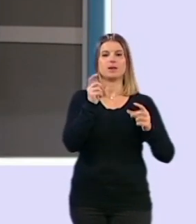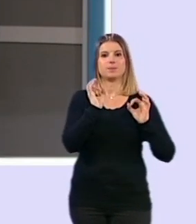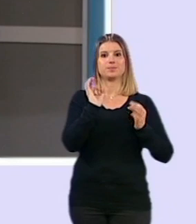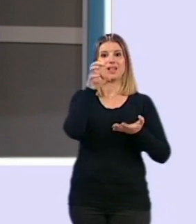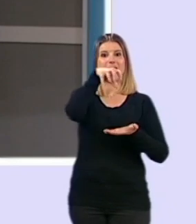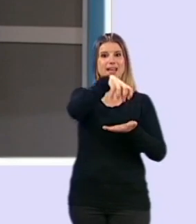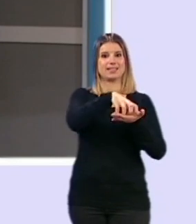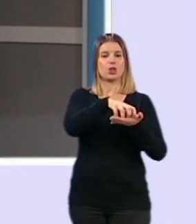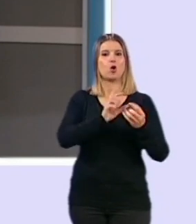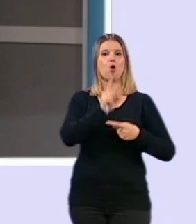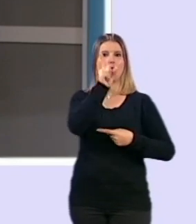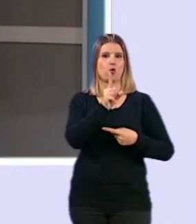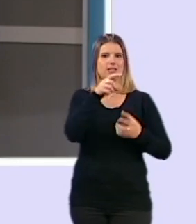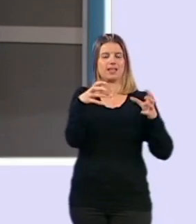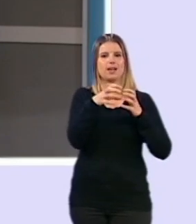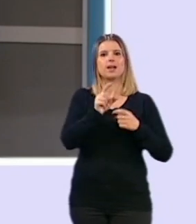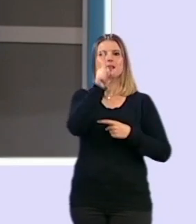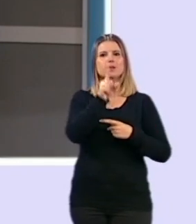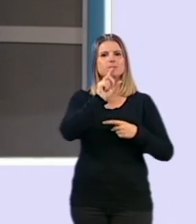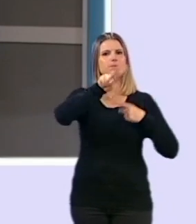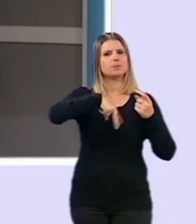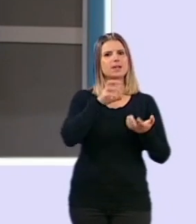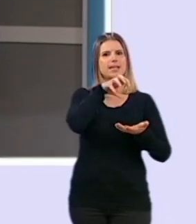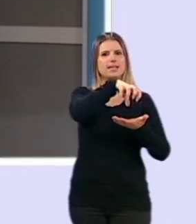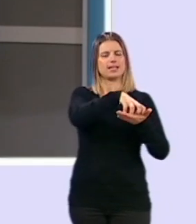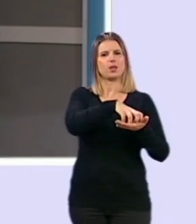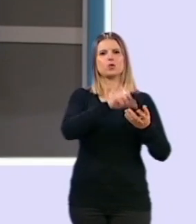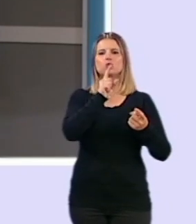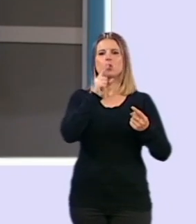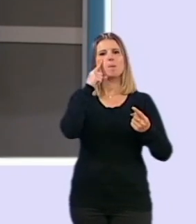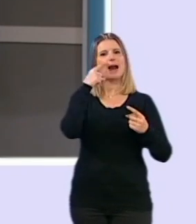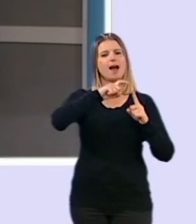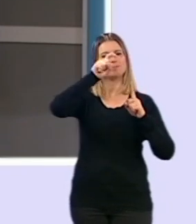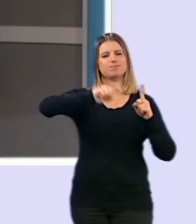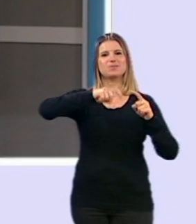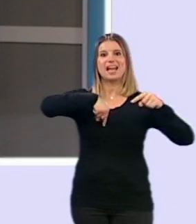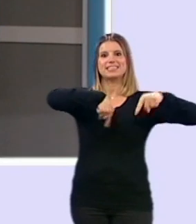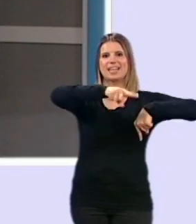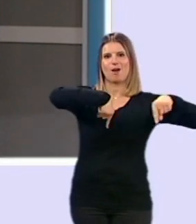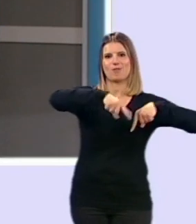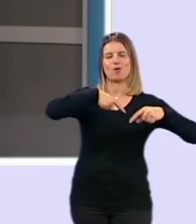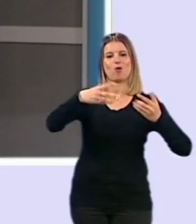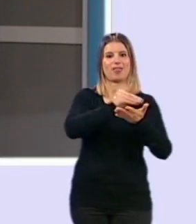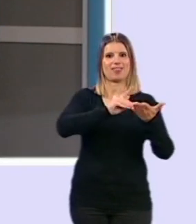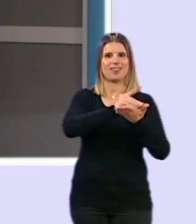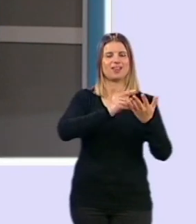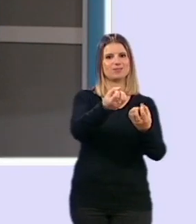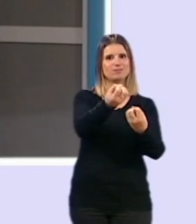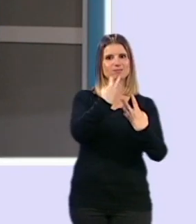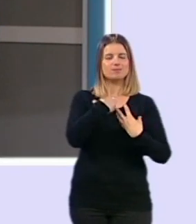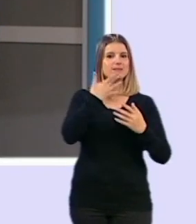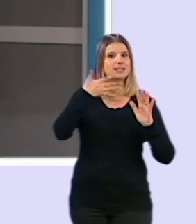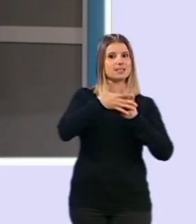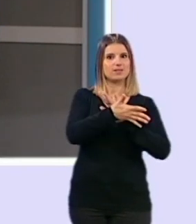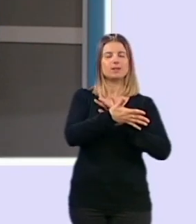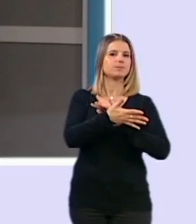norte, Granada Norte, es una estación de tipo tráfico y todos los datos que nos facilita son los que se